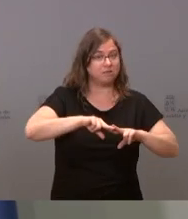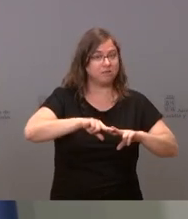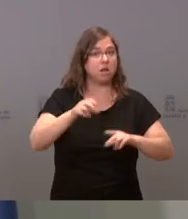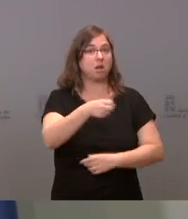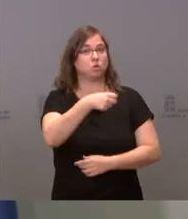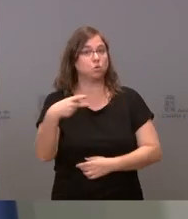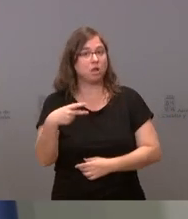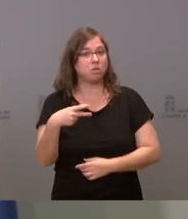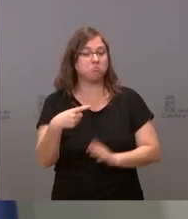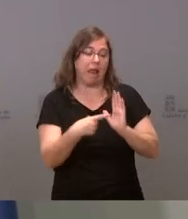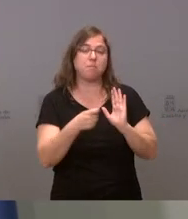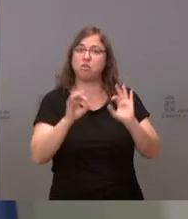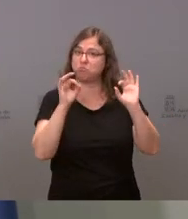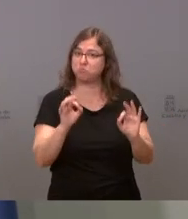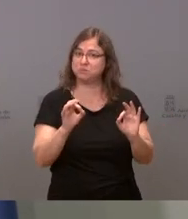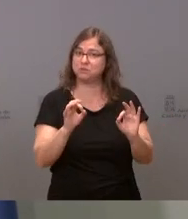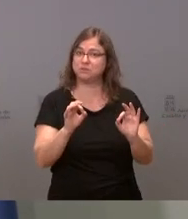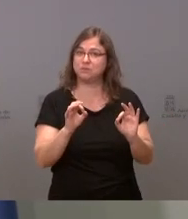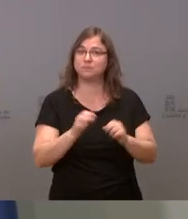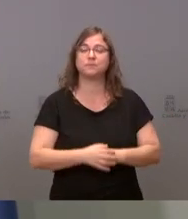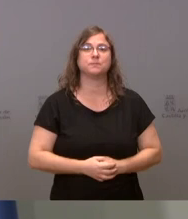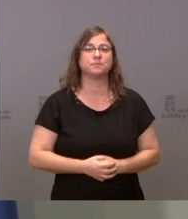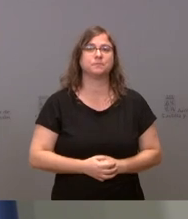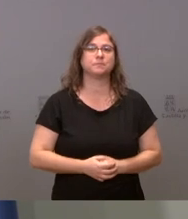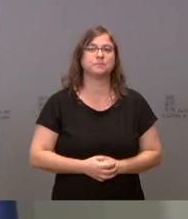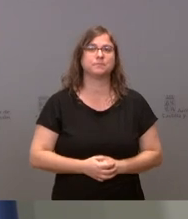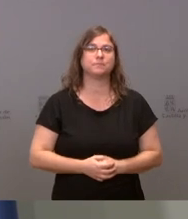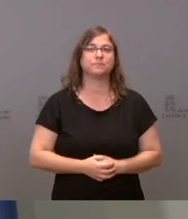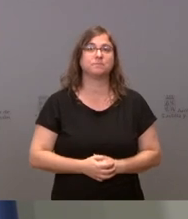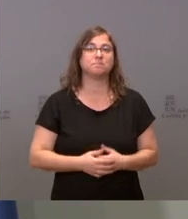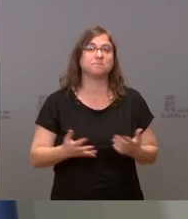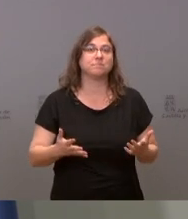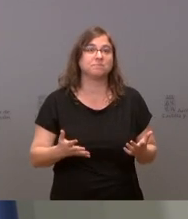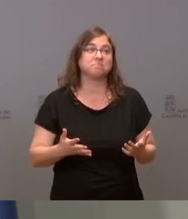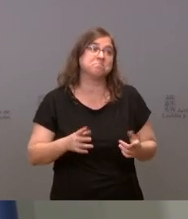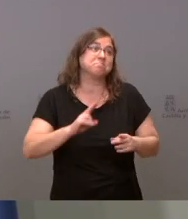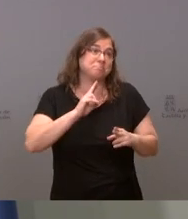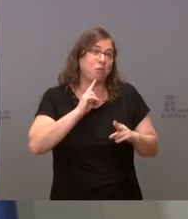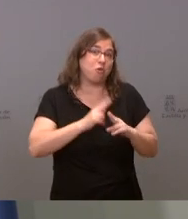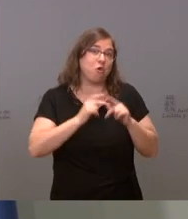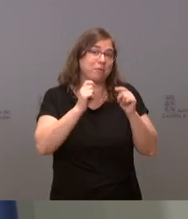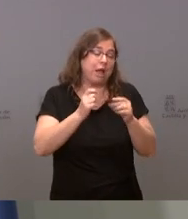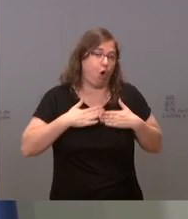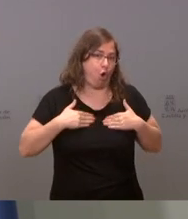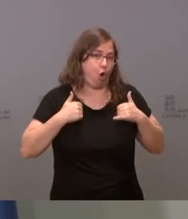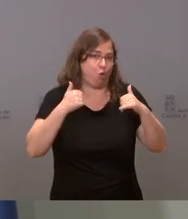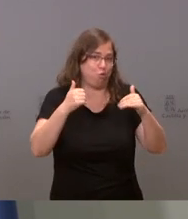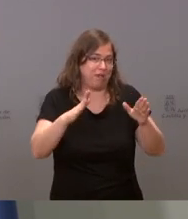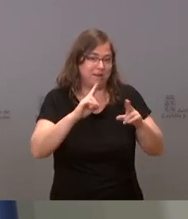resultados y eliminación. Así que no eran chiringuitos. Podemos llamarle como a le parezca.